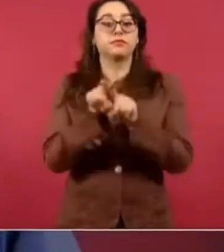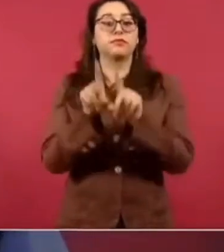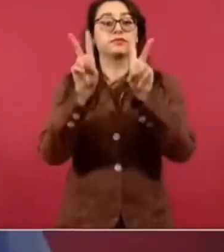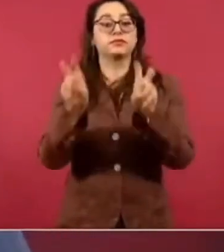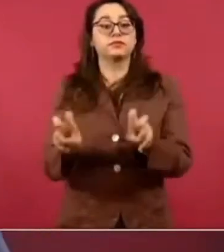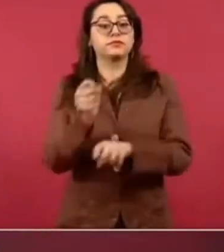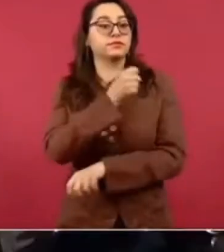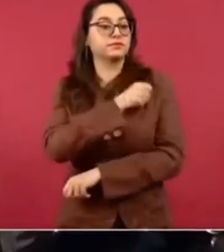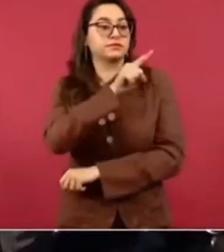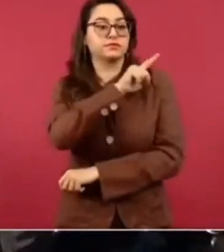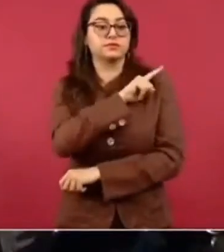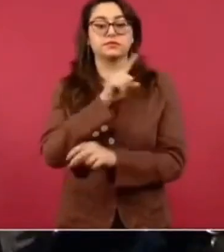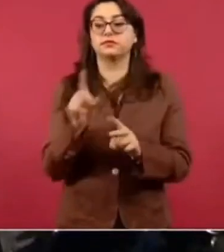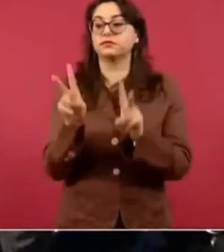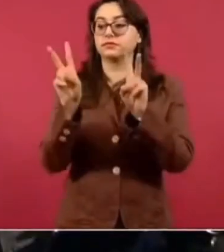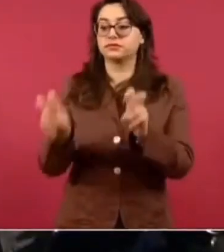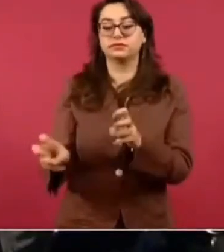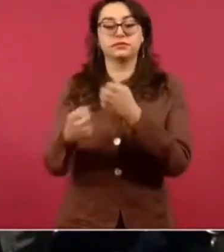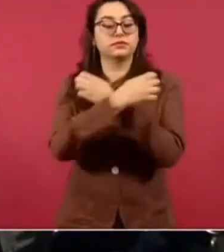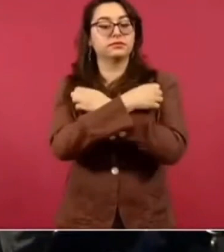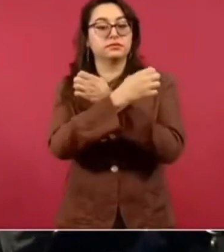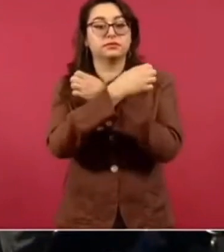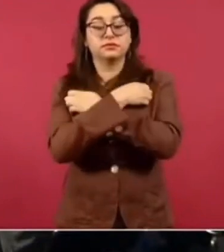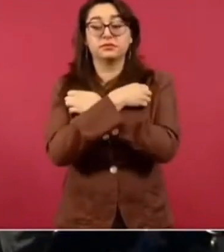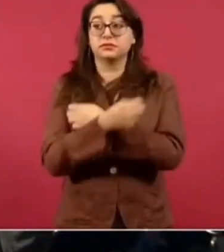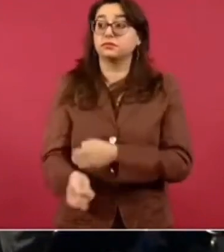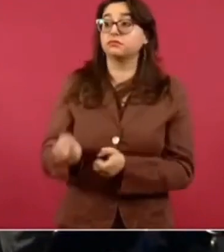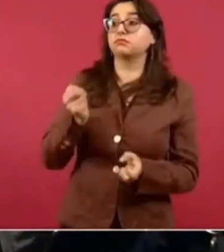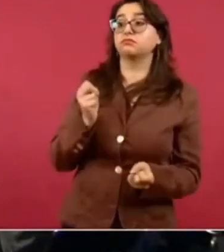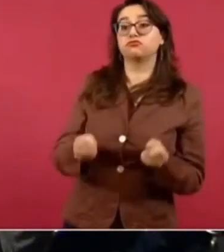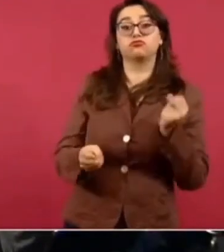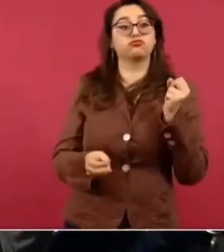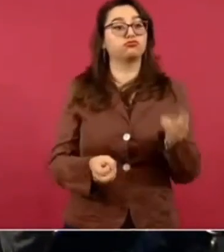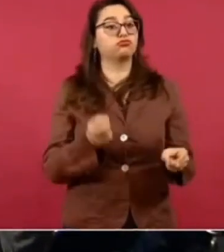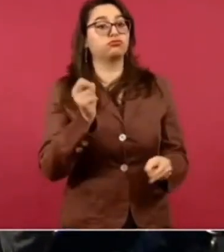No son privilegios, son derechos.